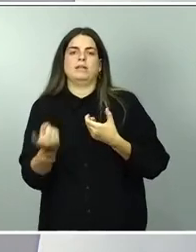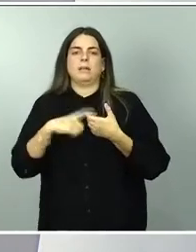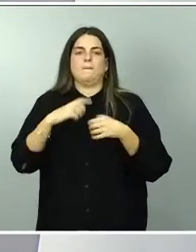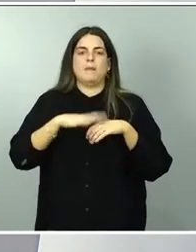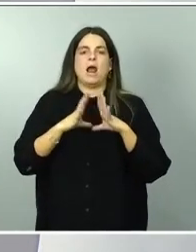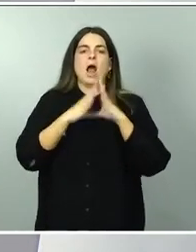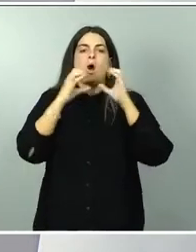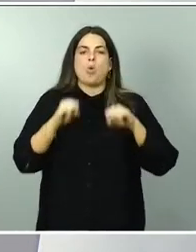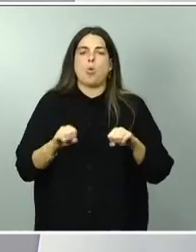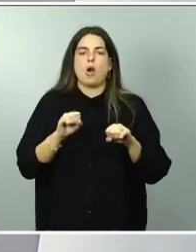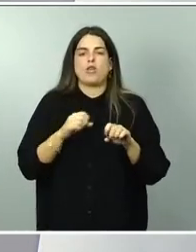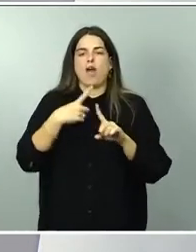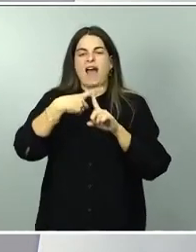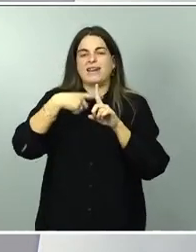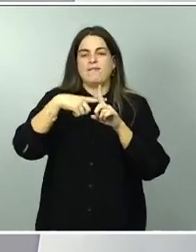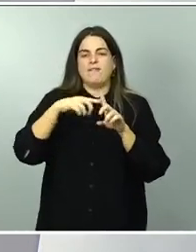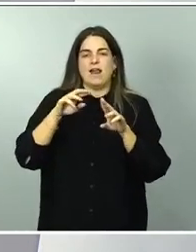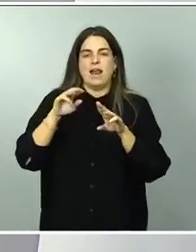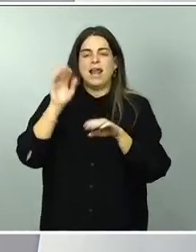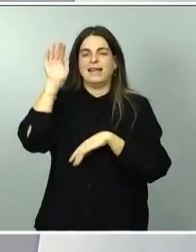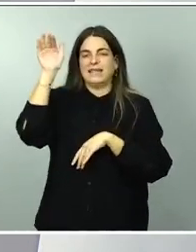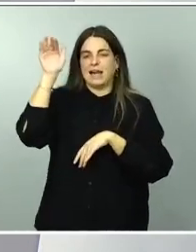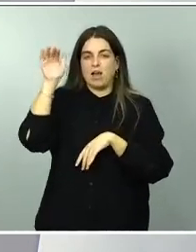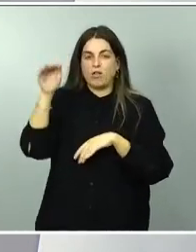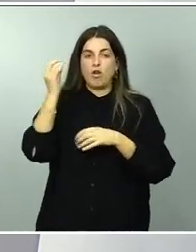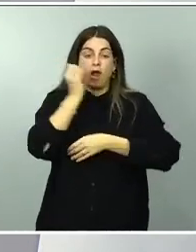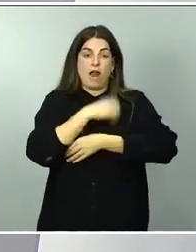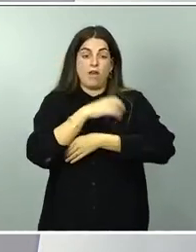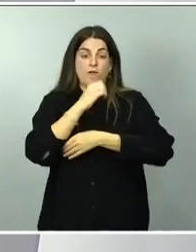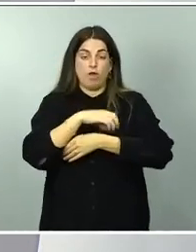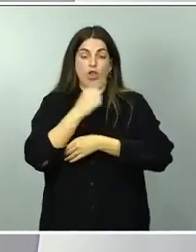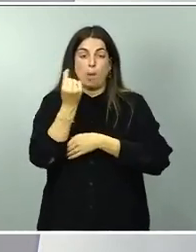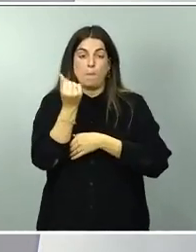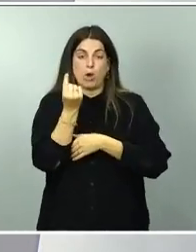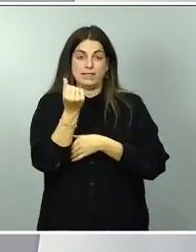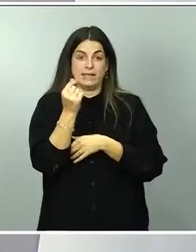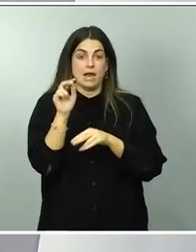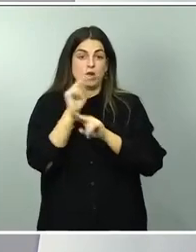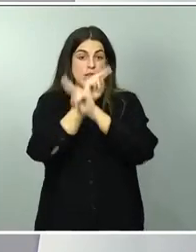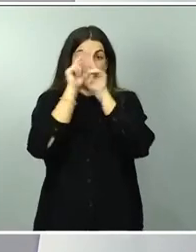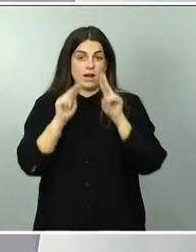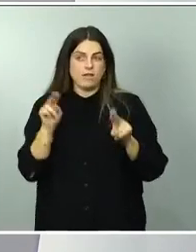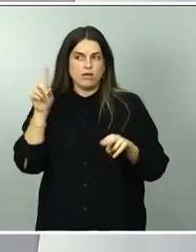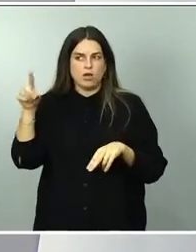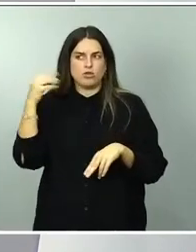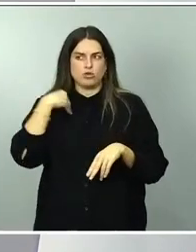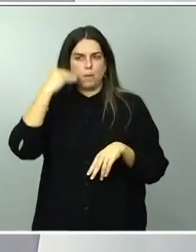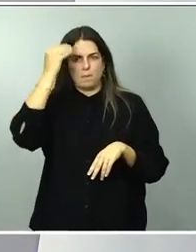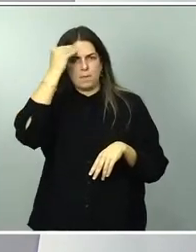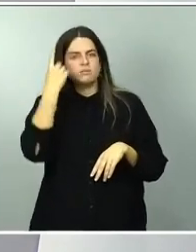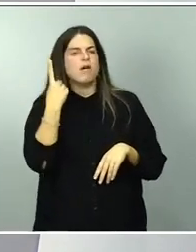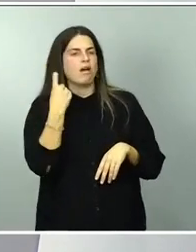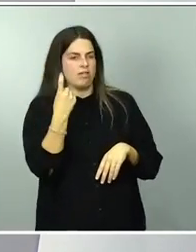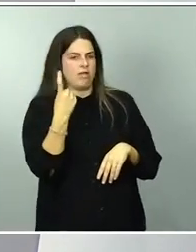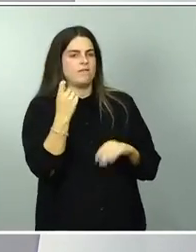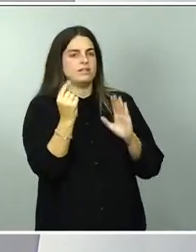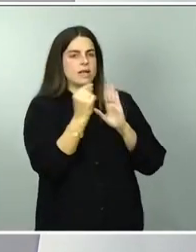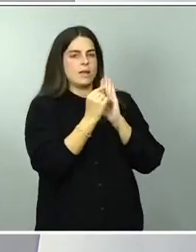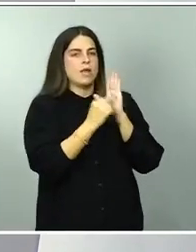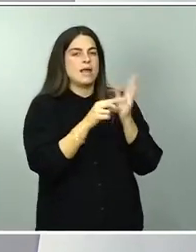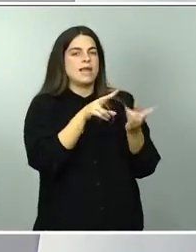nivel internacional. El Fondo Monetario Internacional ha visto necesario imponer impuestos solidarios